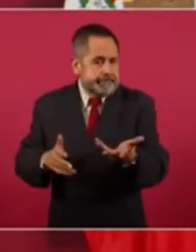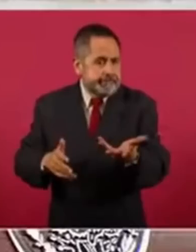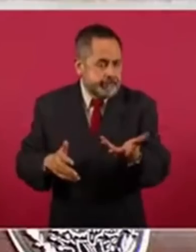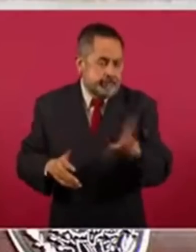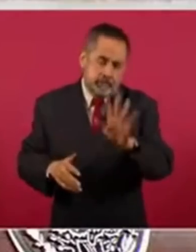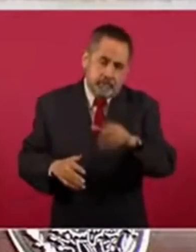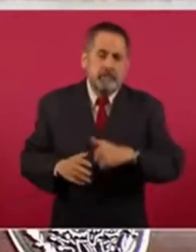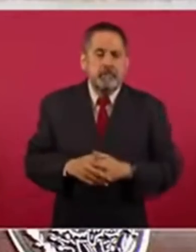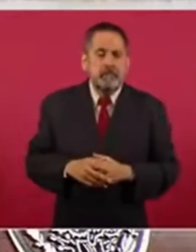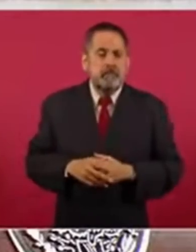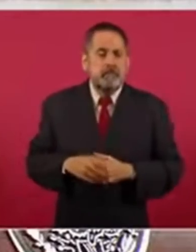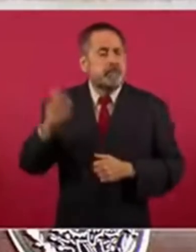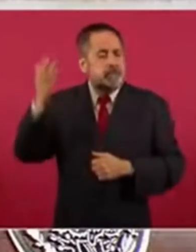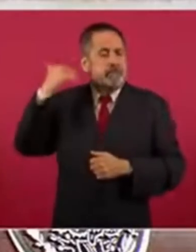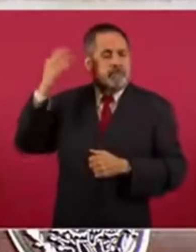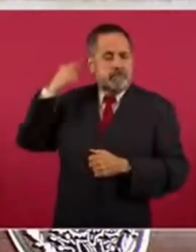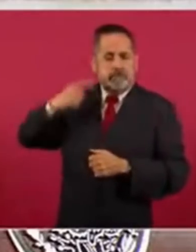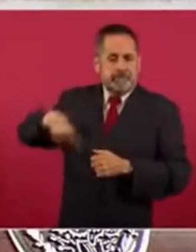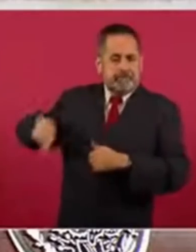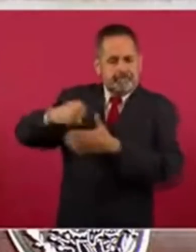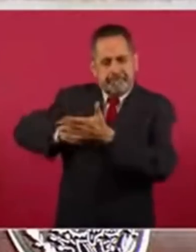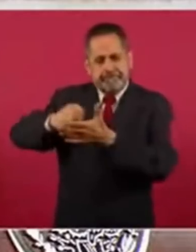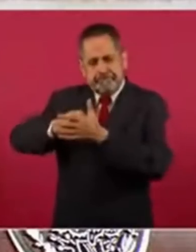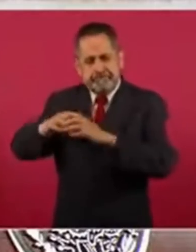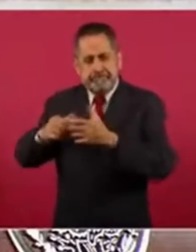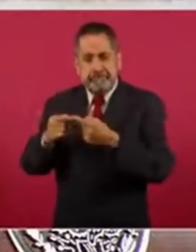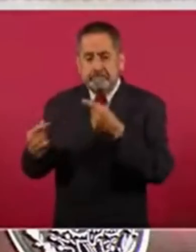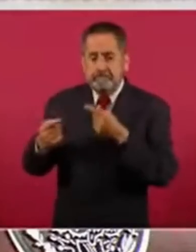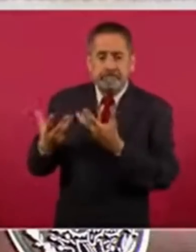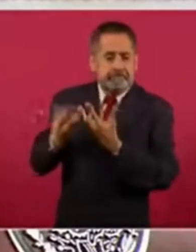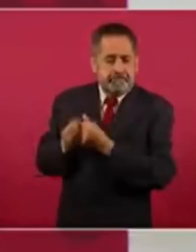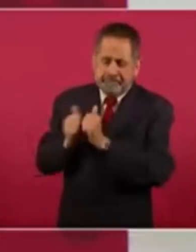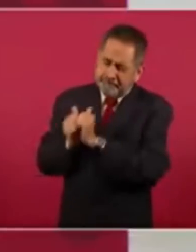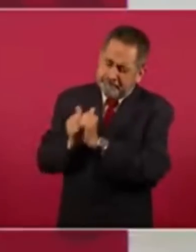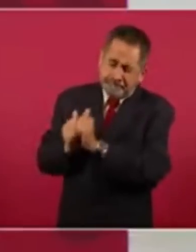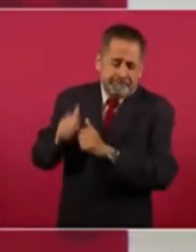en el movimiento opositor, siempre juntos,